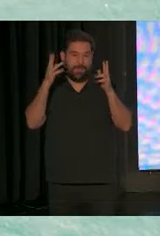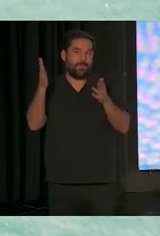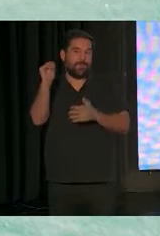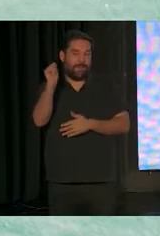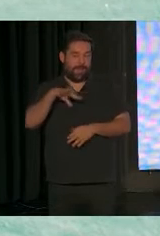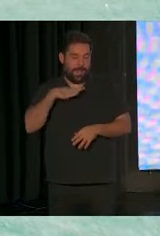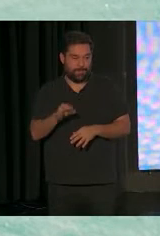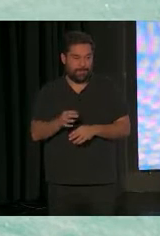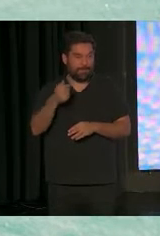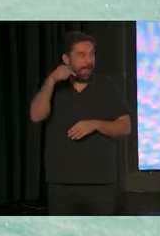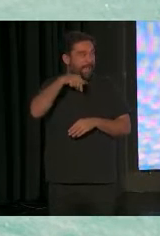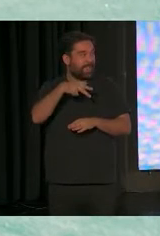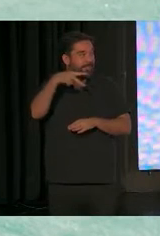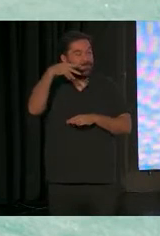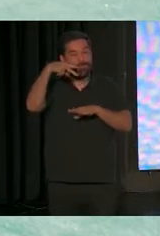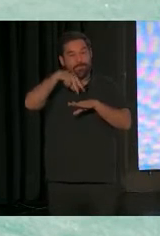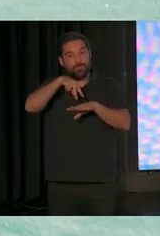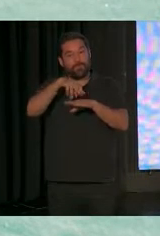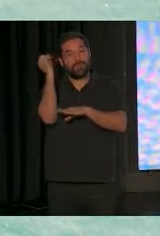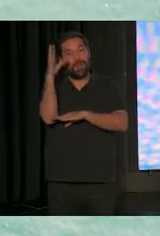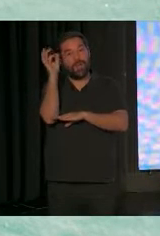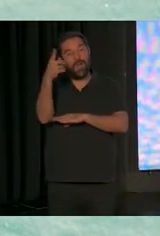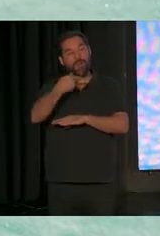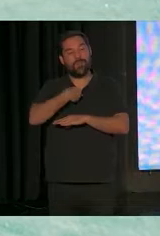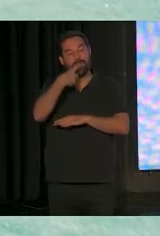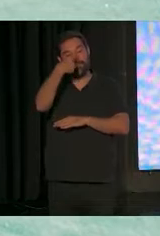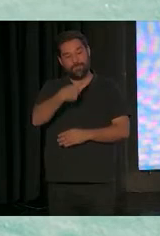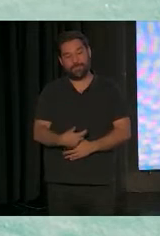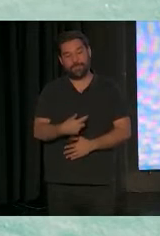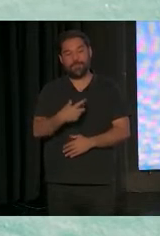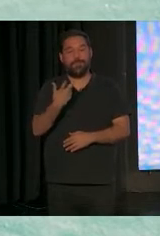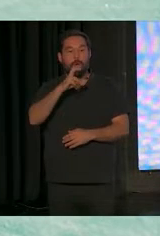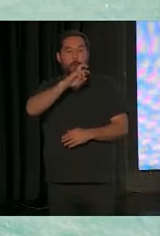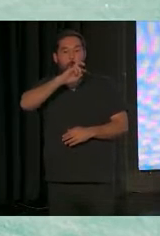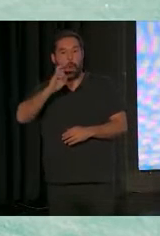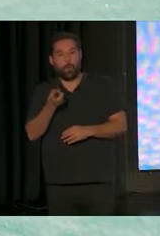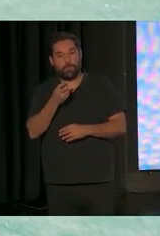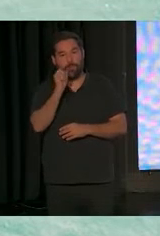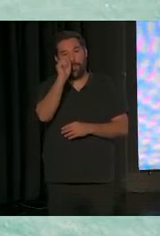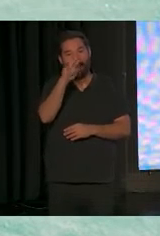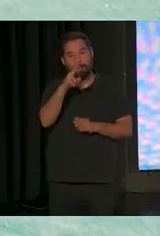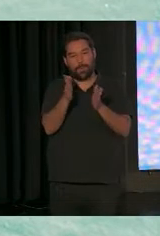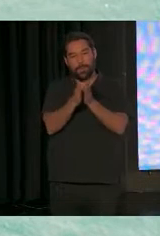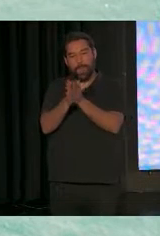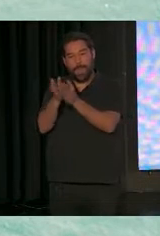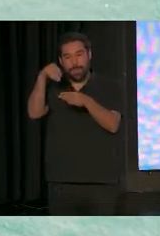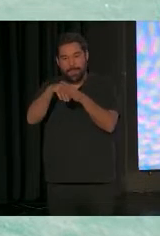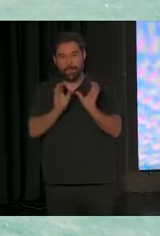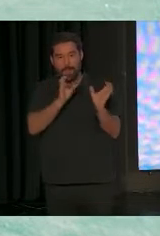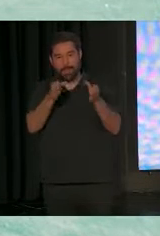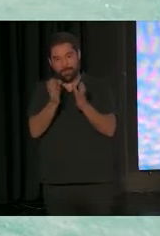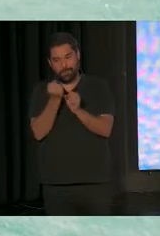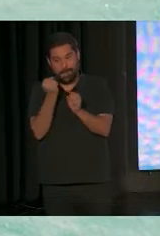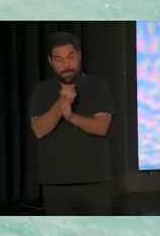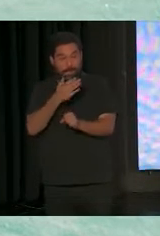que la que está aquí arriba hoy soy yo, pero ahí sentados están los doce compañeros que son parte del equipo con el que yo trabajo.